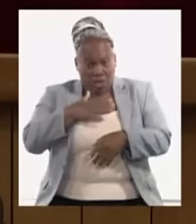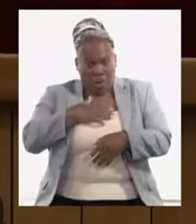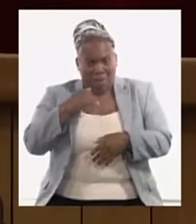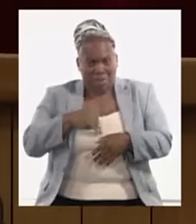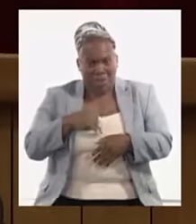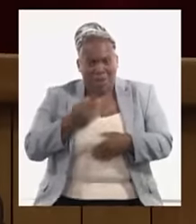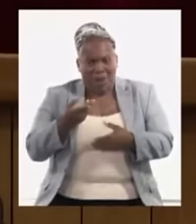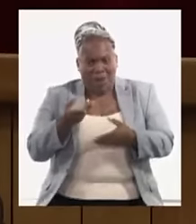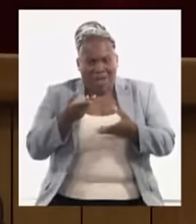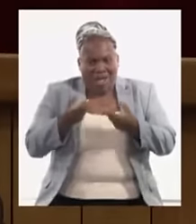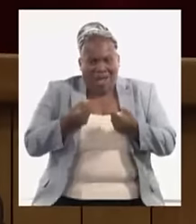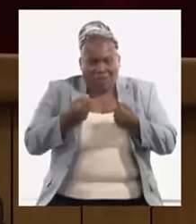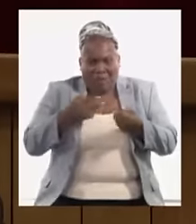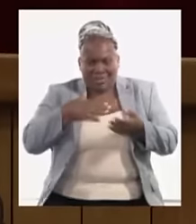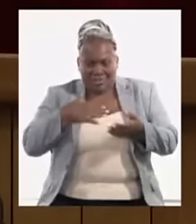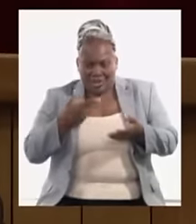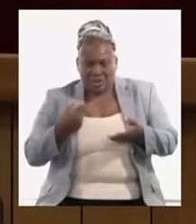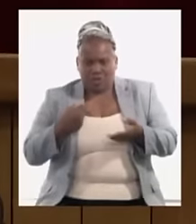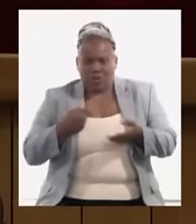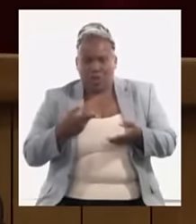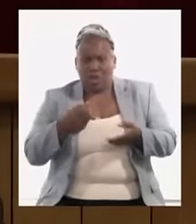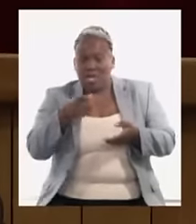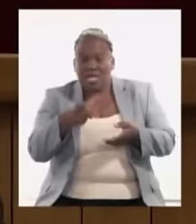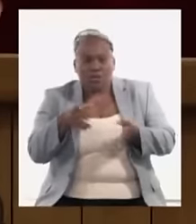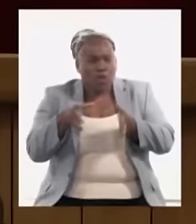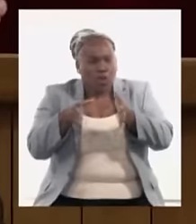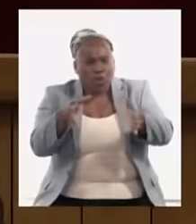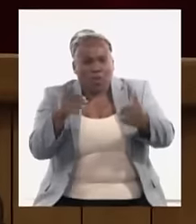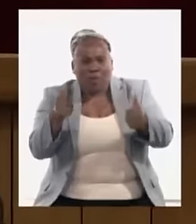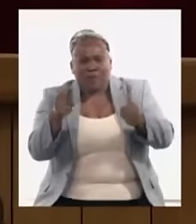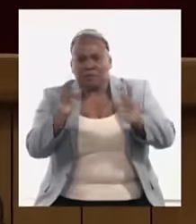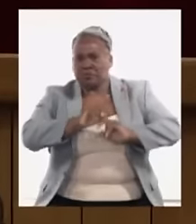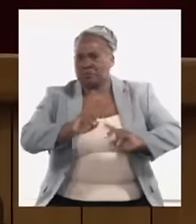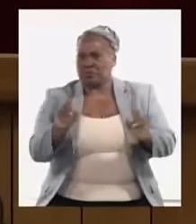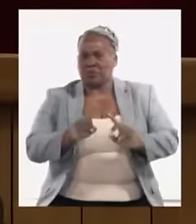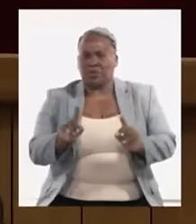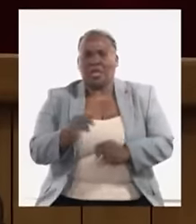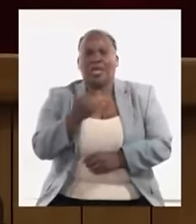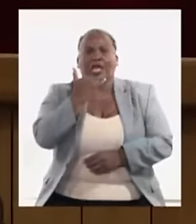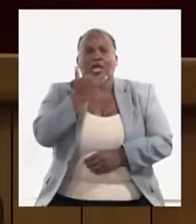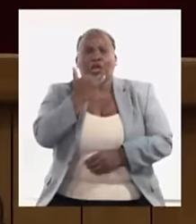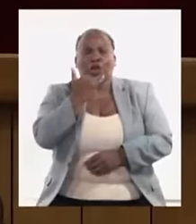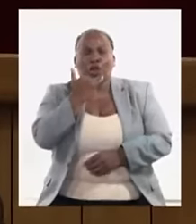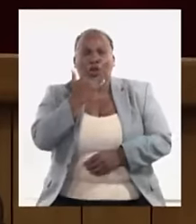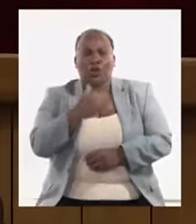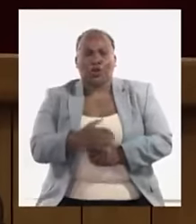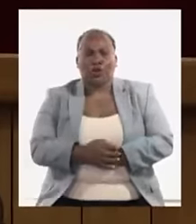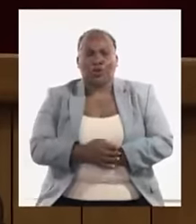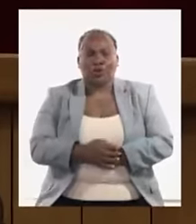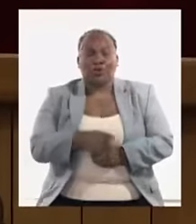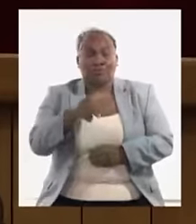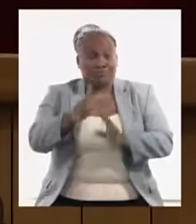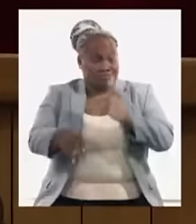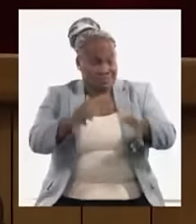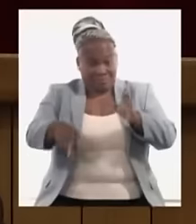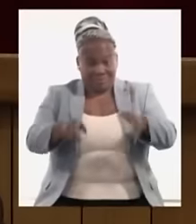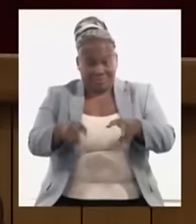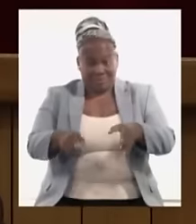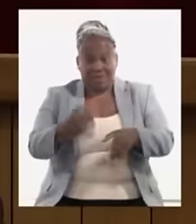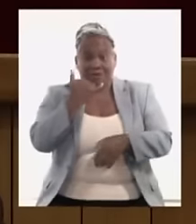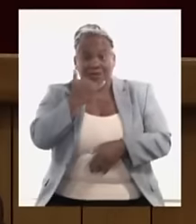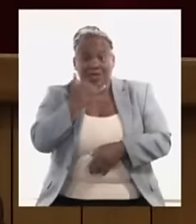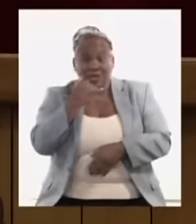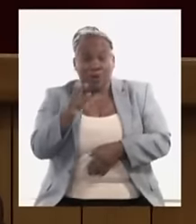eso no se condujo bien hubo errores desde su orientación hasta su